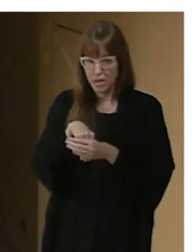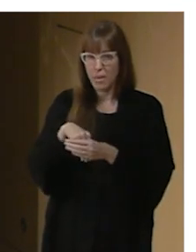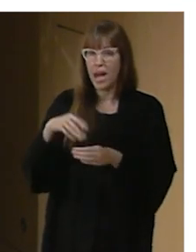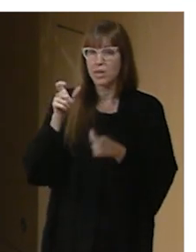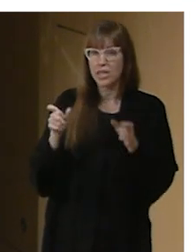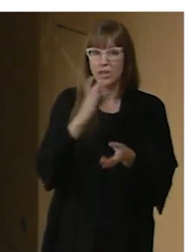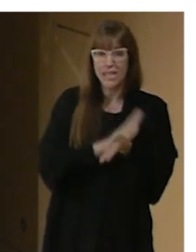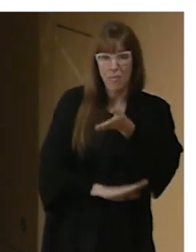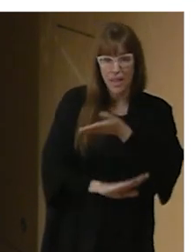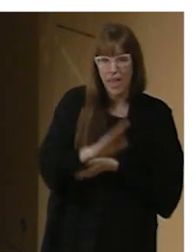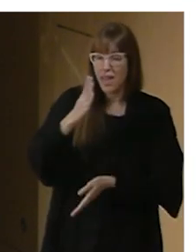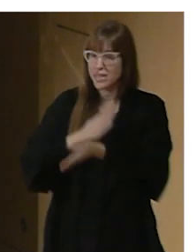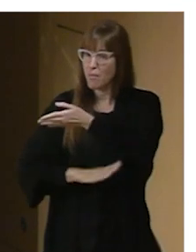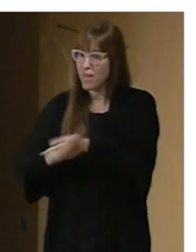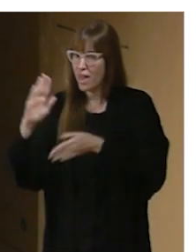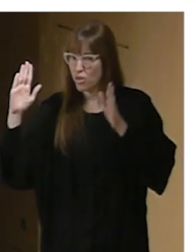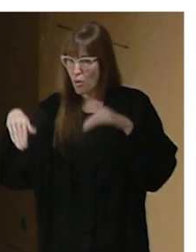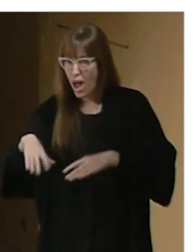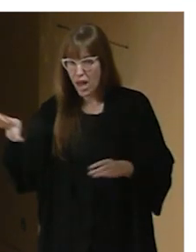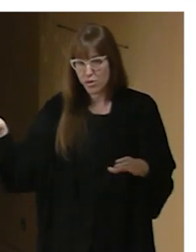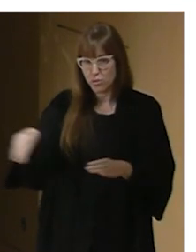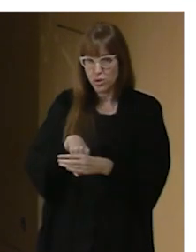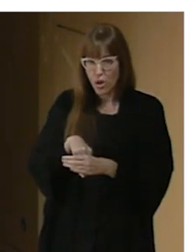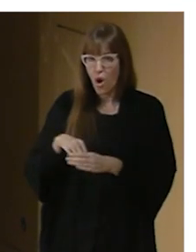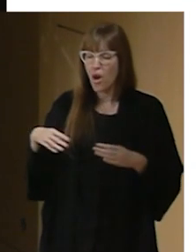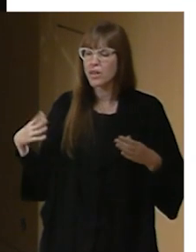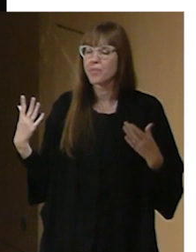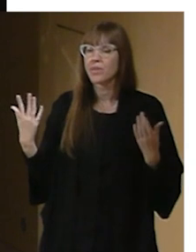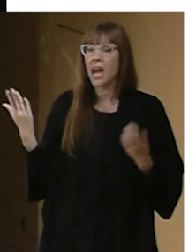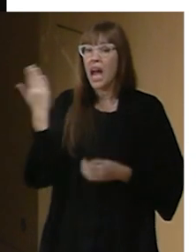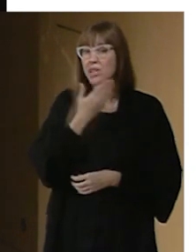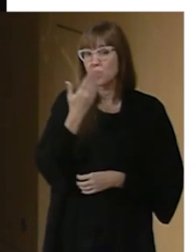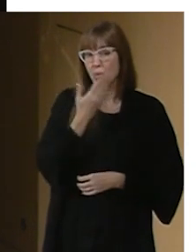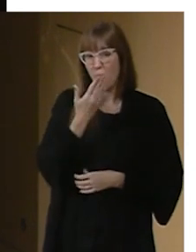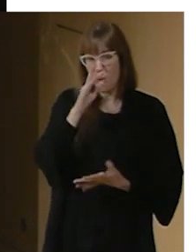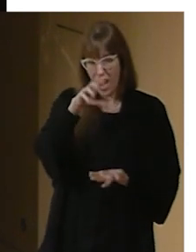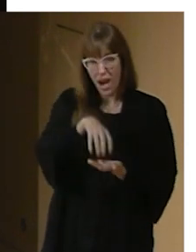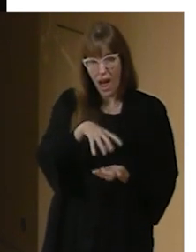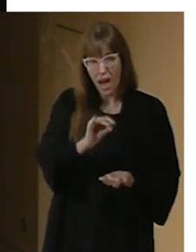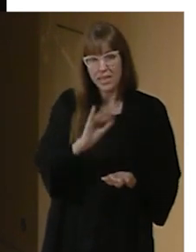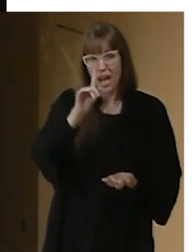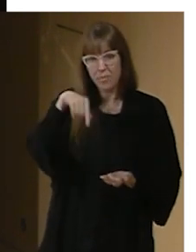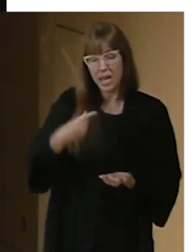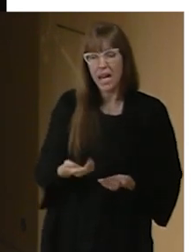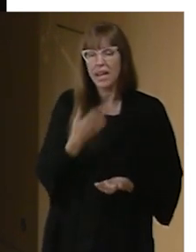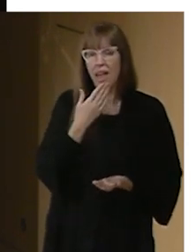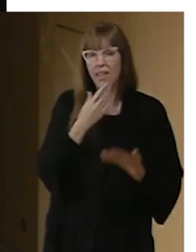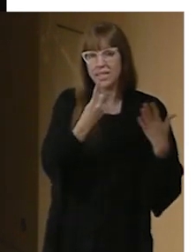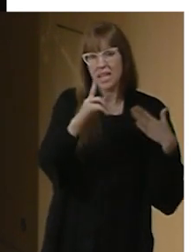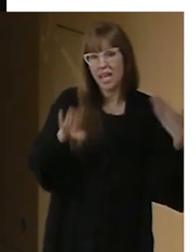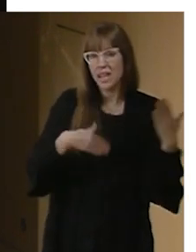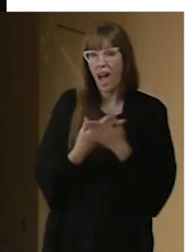tienen una escuela que va desde los seis años creo hasta personas adultas